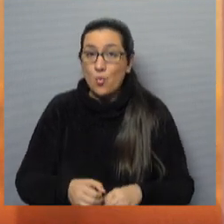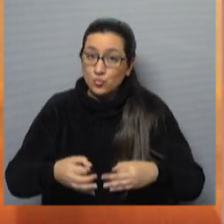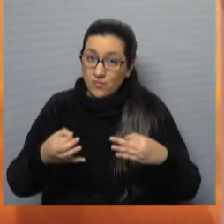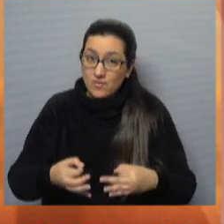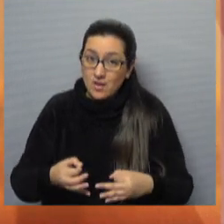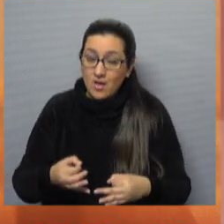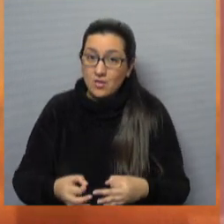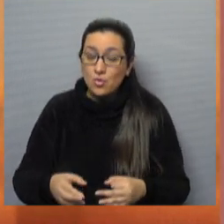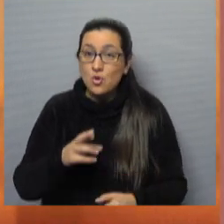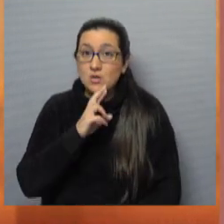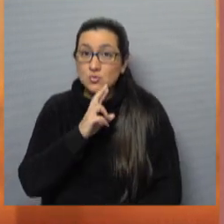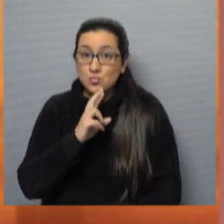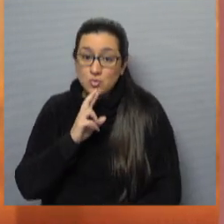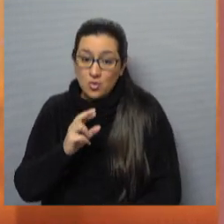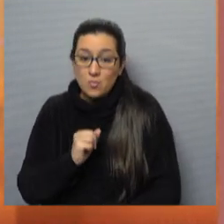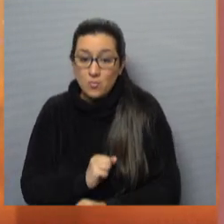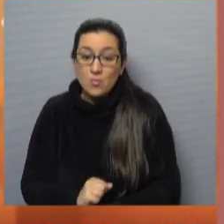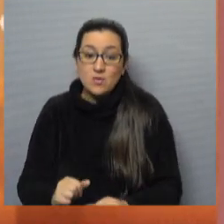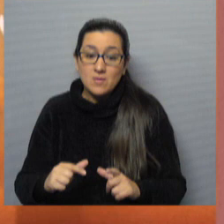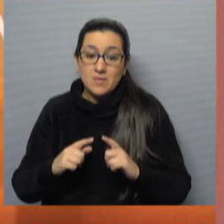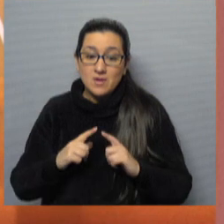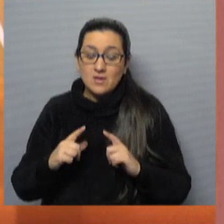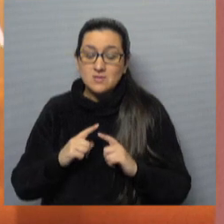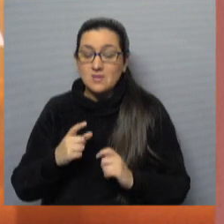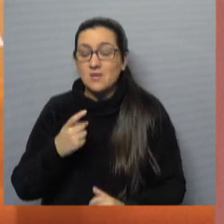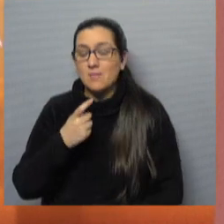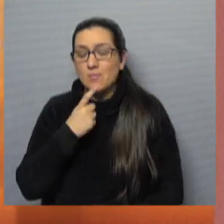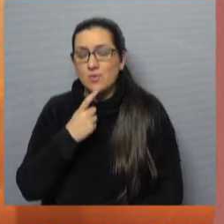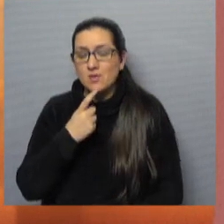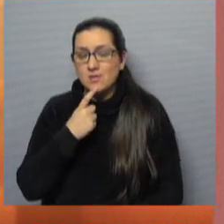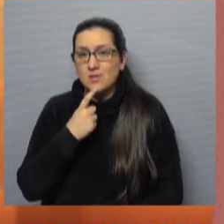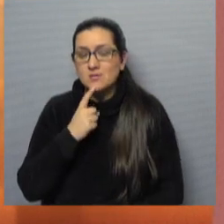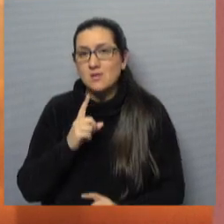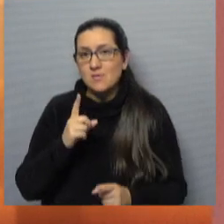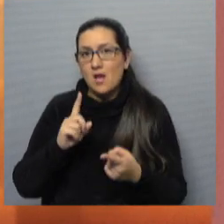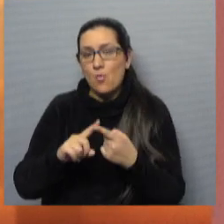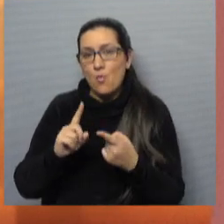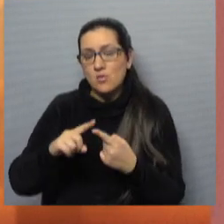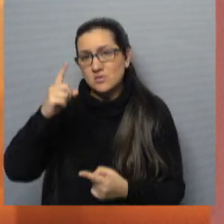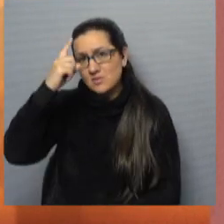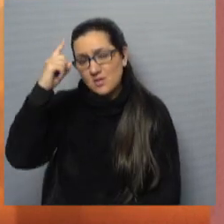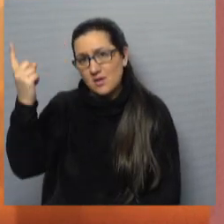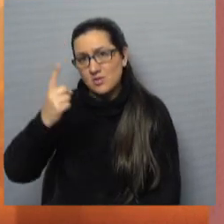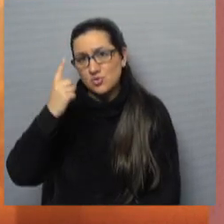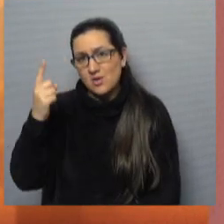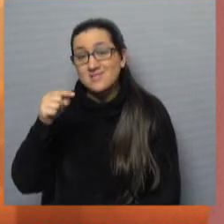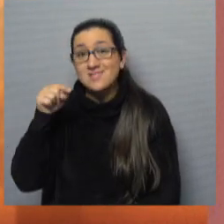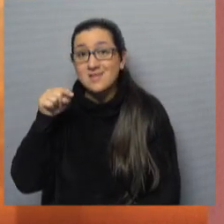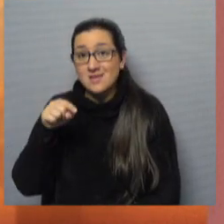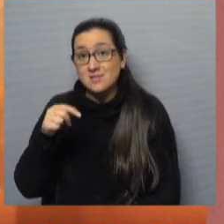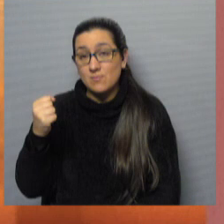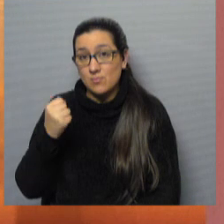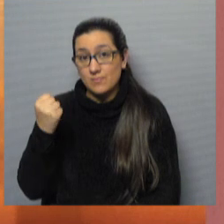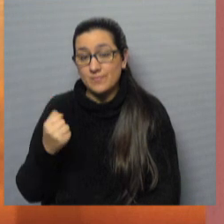por los resultados que se pueden esperar de políticas y acuerdos internacionales de esa índole.